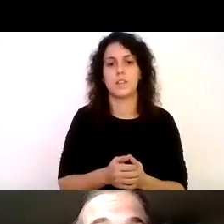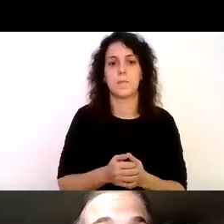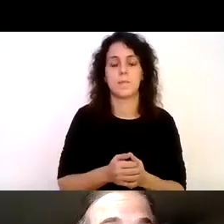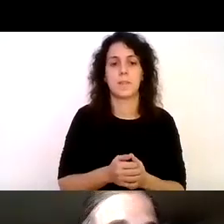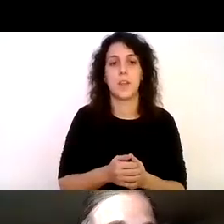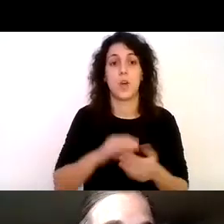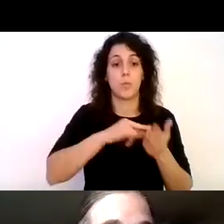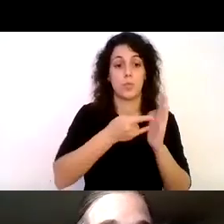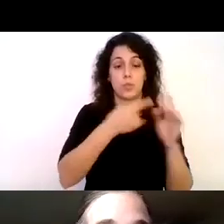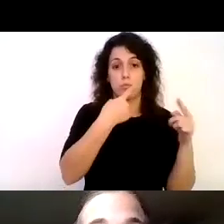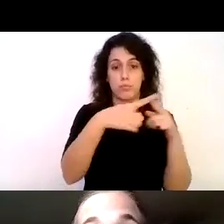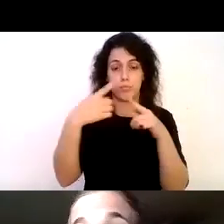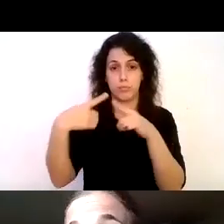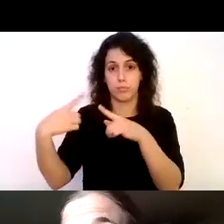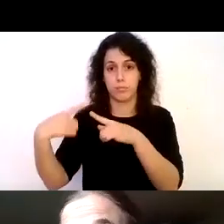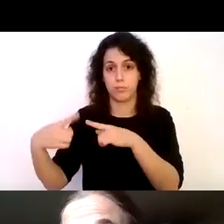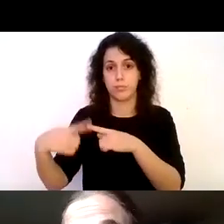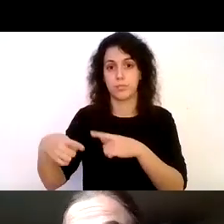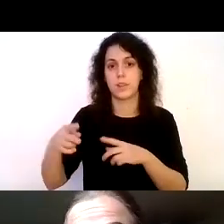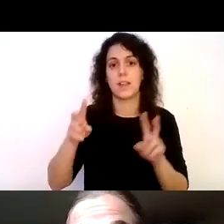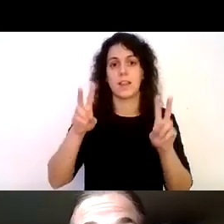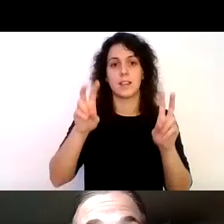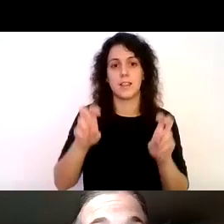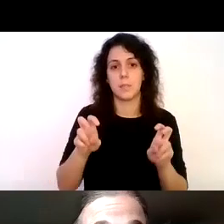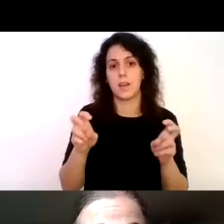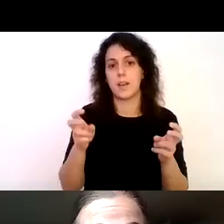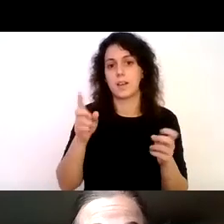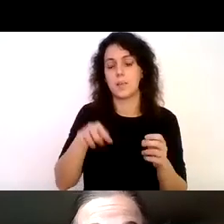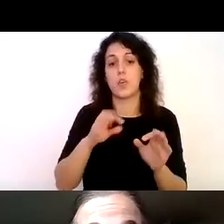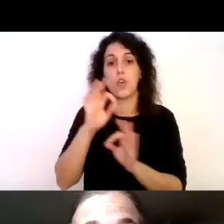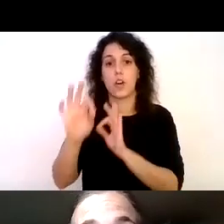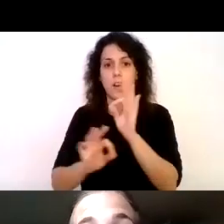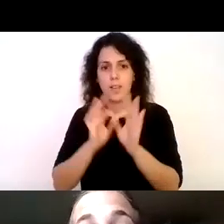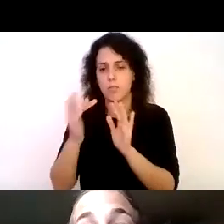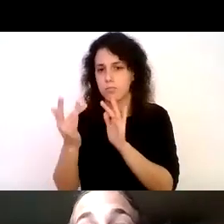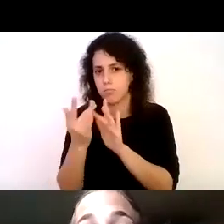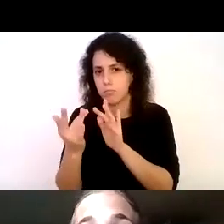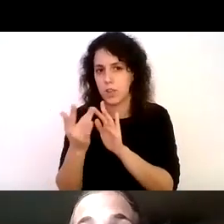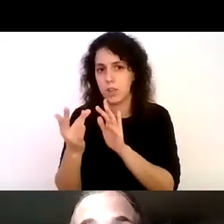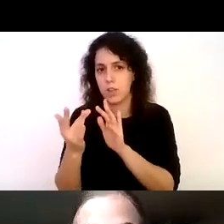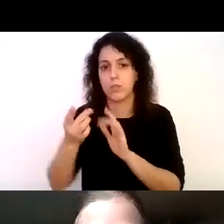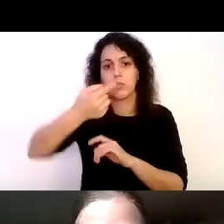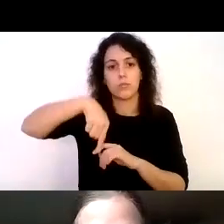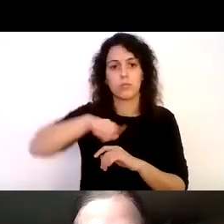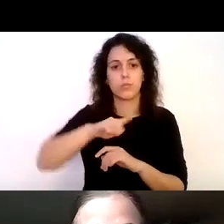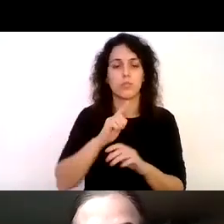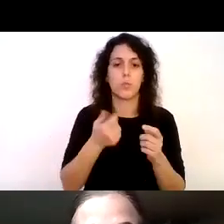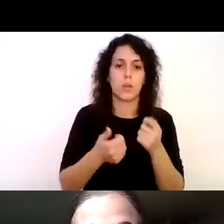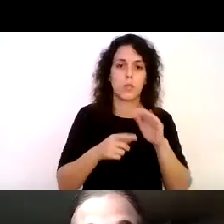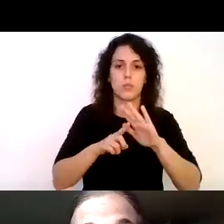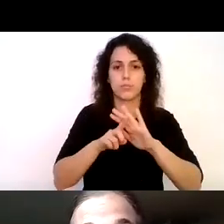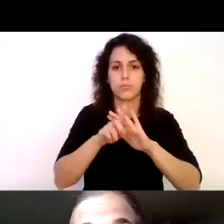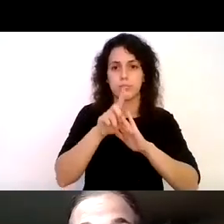proyectos acercamiento de distintas organizaciones hemos ido desarrollando